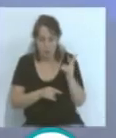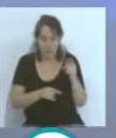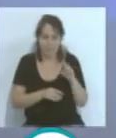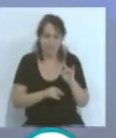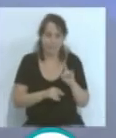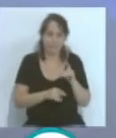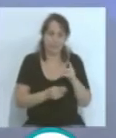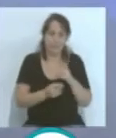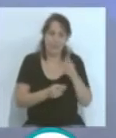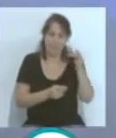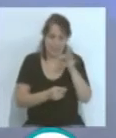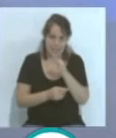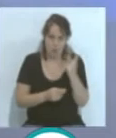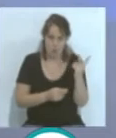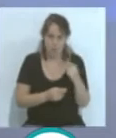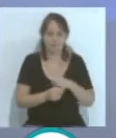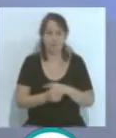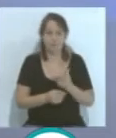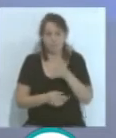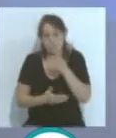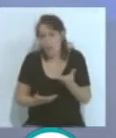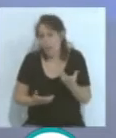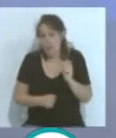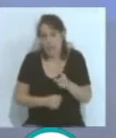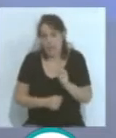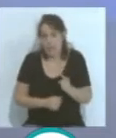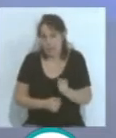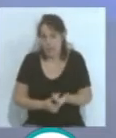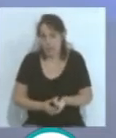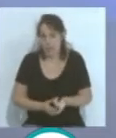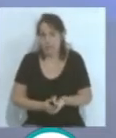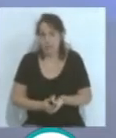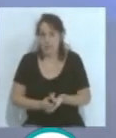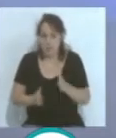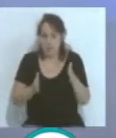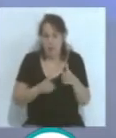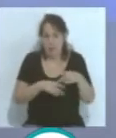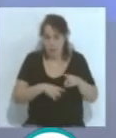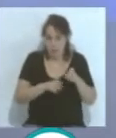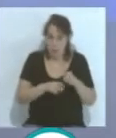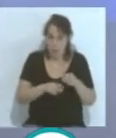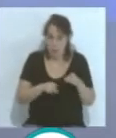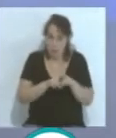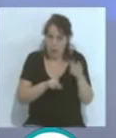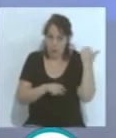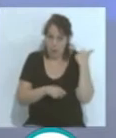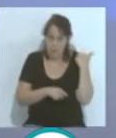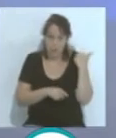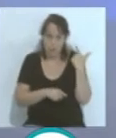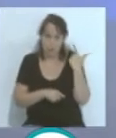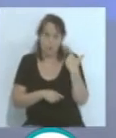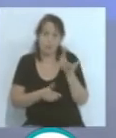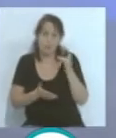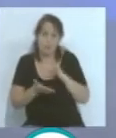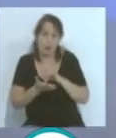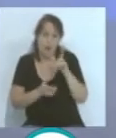esos dos test y ahora, como es habitual, ocurrió al principio de la temporada pasada, ocurrió también con los jugadores